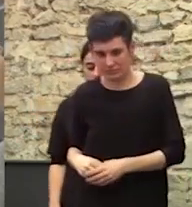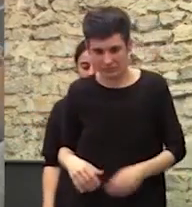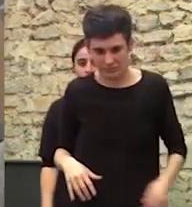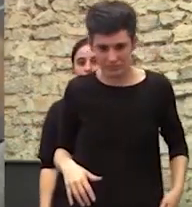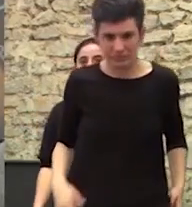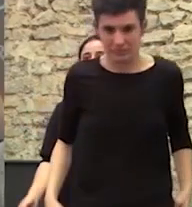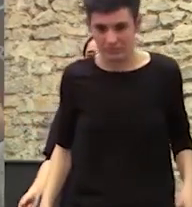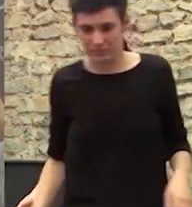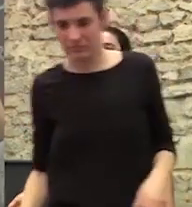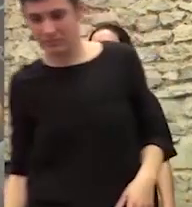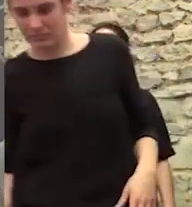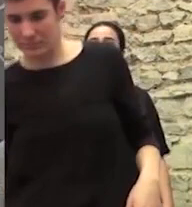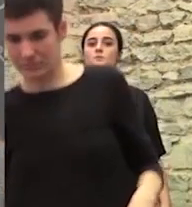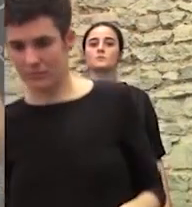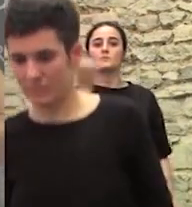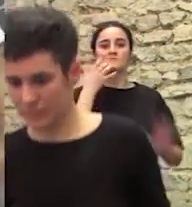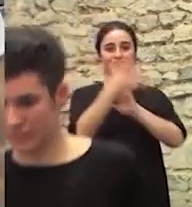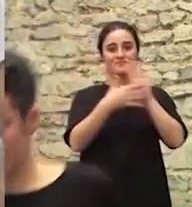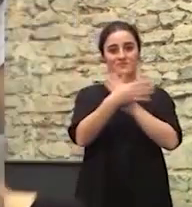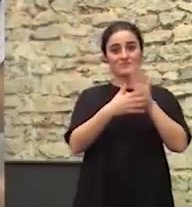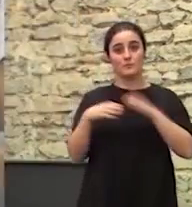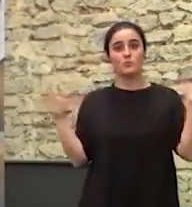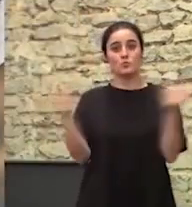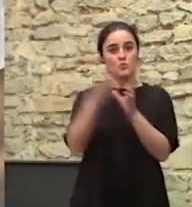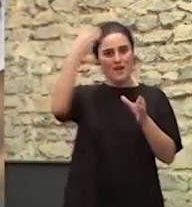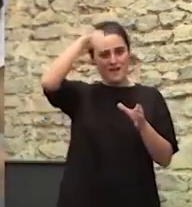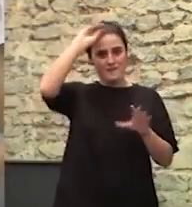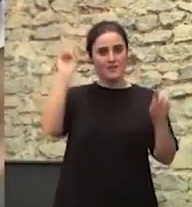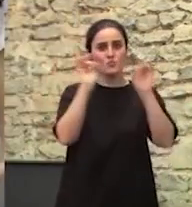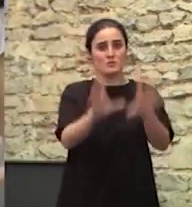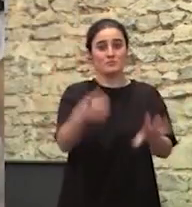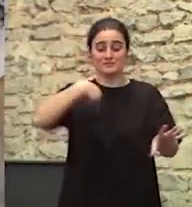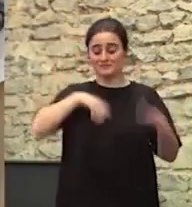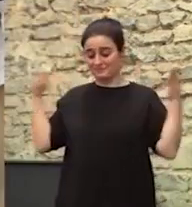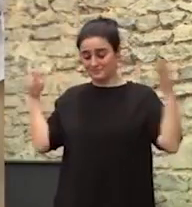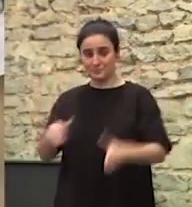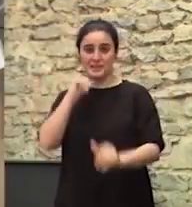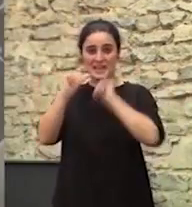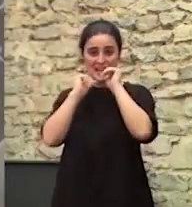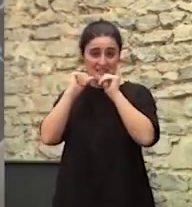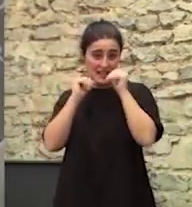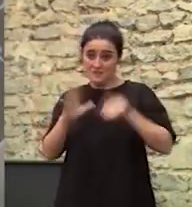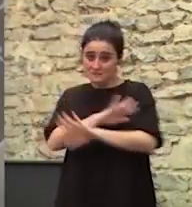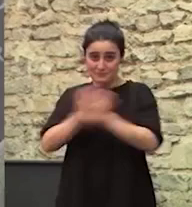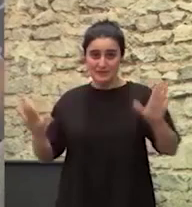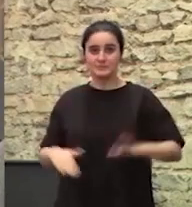exactamente lo mismo Pero a nosotros hoy nos ocupa la causa gitana Y tengo que hablaros de la causa gitana